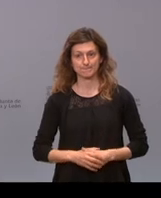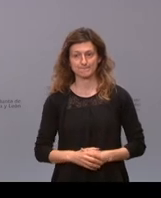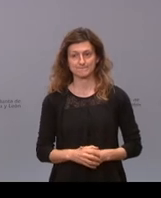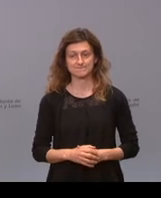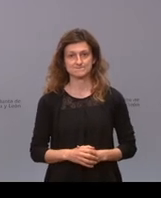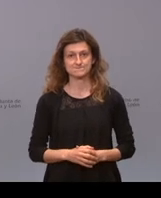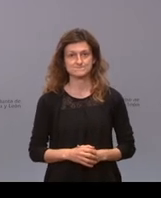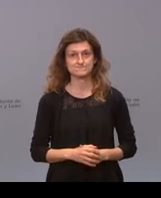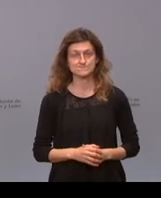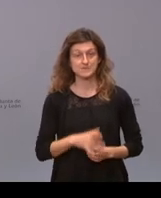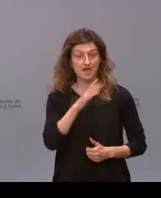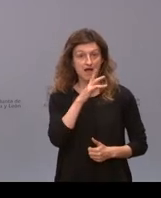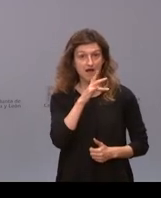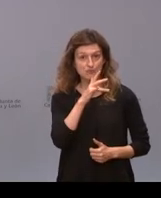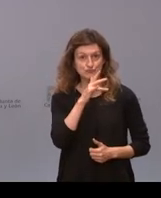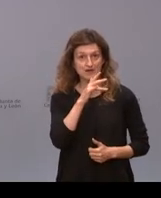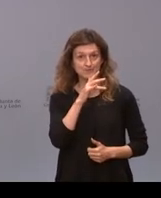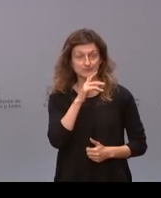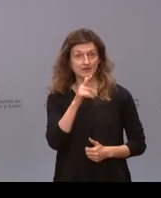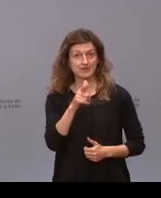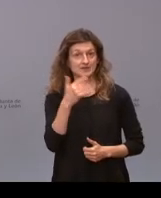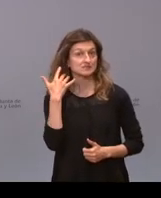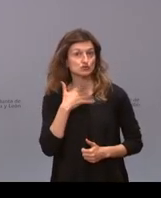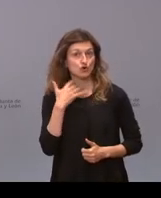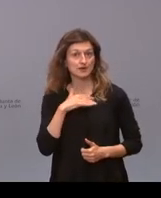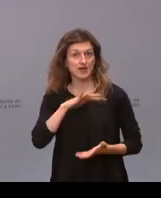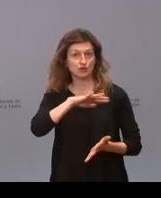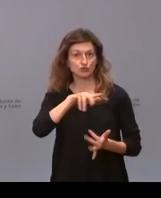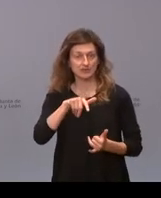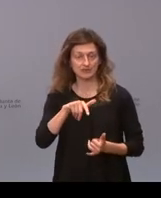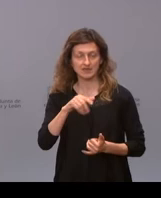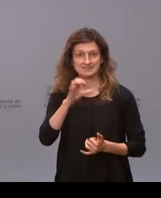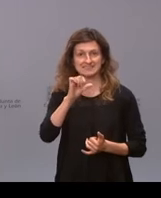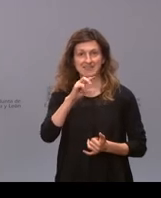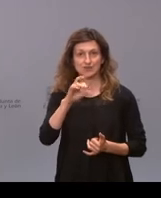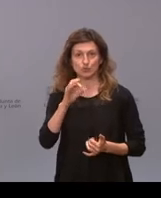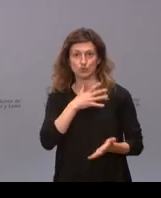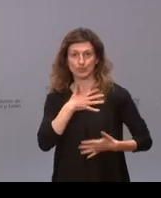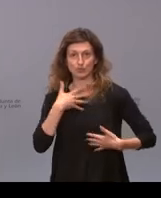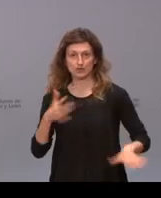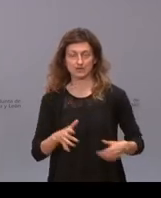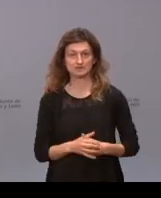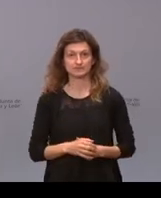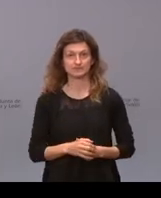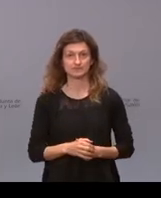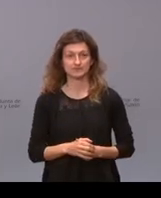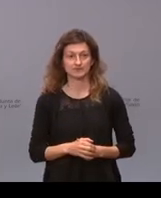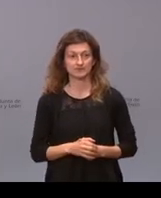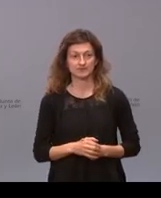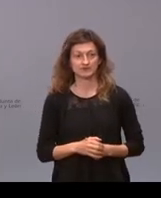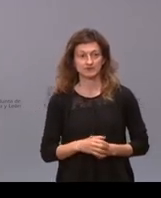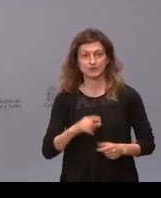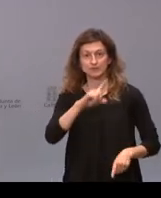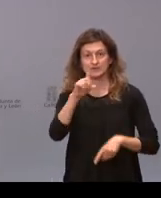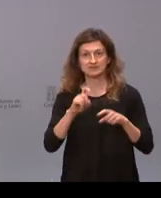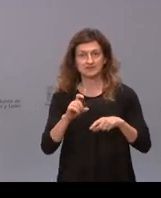seguimos adelante ahora con Sergio García de Soria Noticias Sergio cuando quieras si va al presidente al